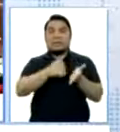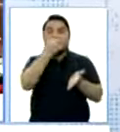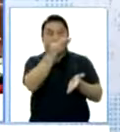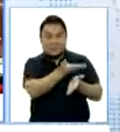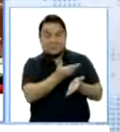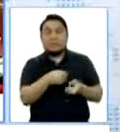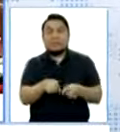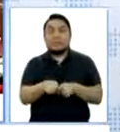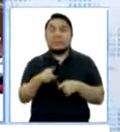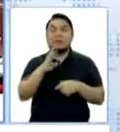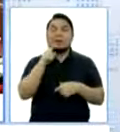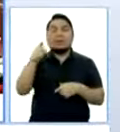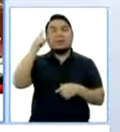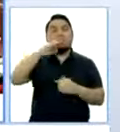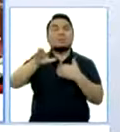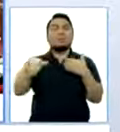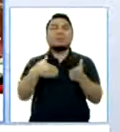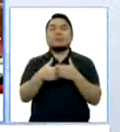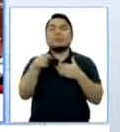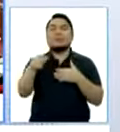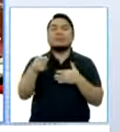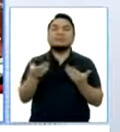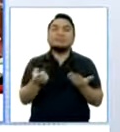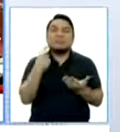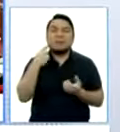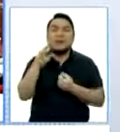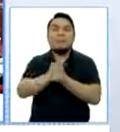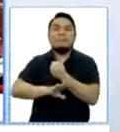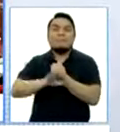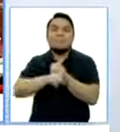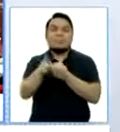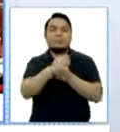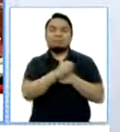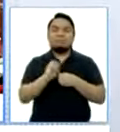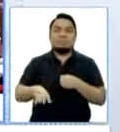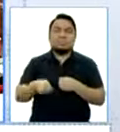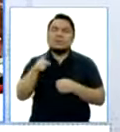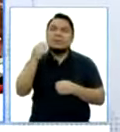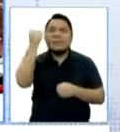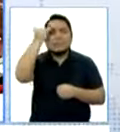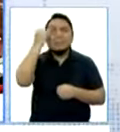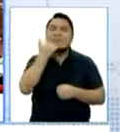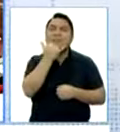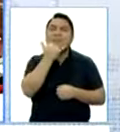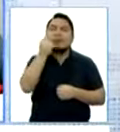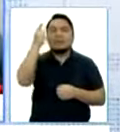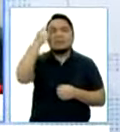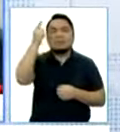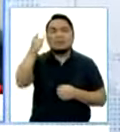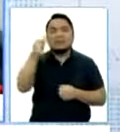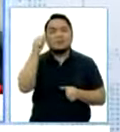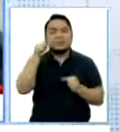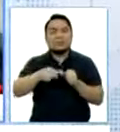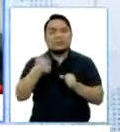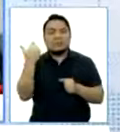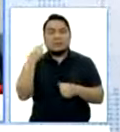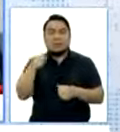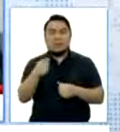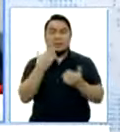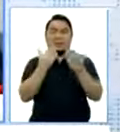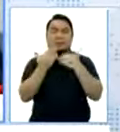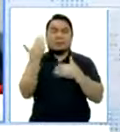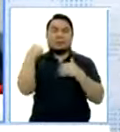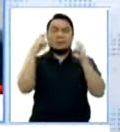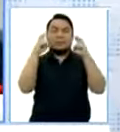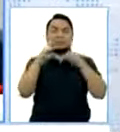Pueblo. Hablamos de las prerrogativas, de esta especie de protección. ¿Qué puede pasar? Usted ha recordado el día de hoy el informe con el que empezamos este diálogo